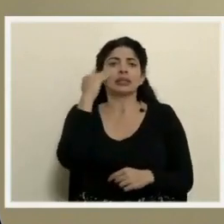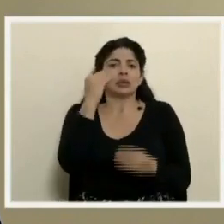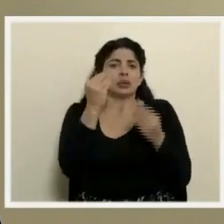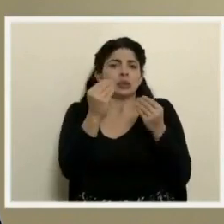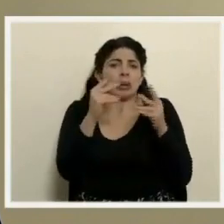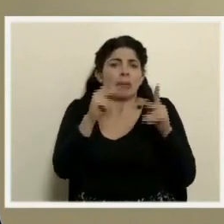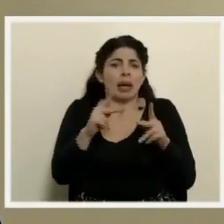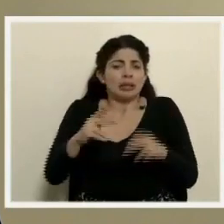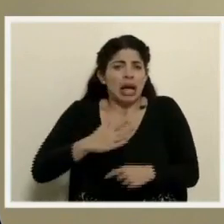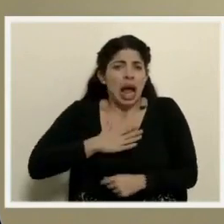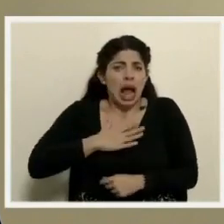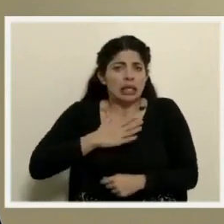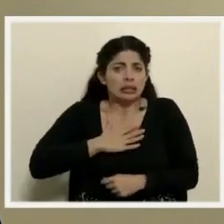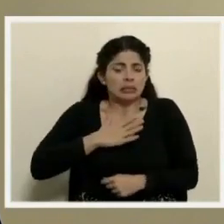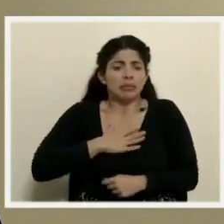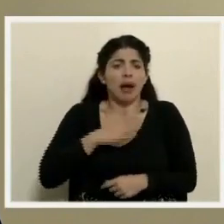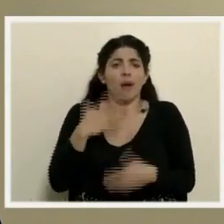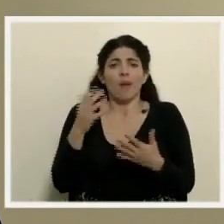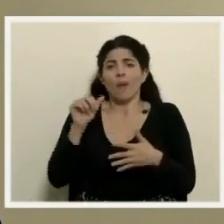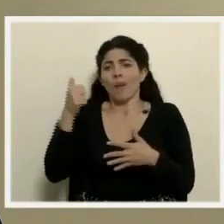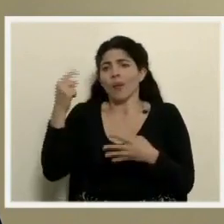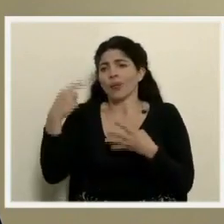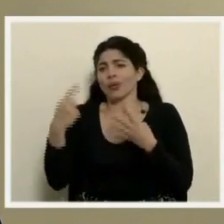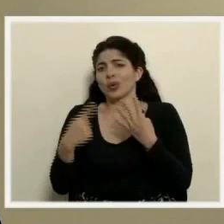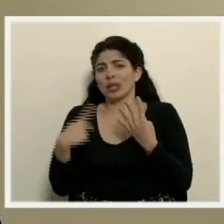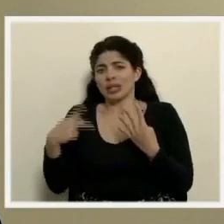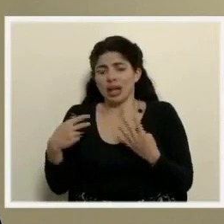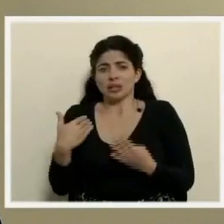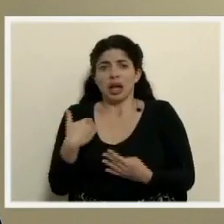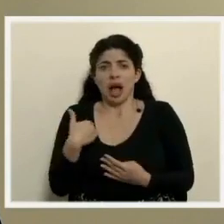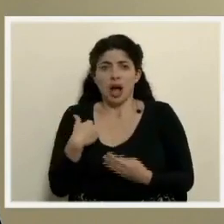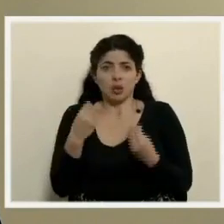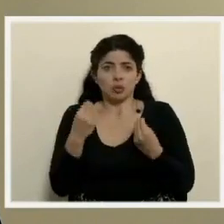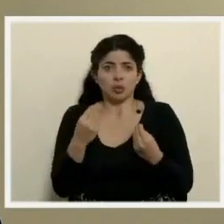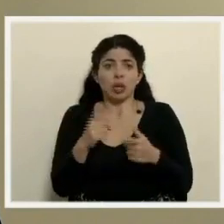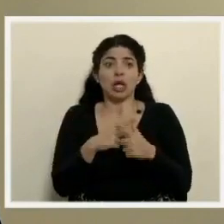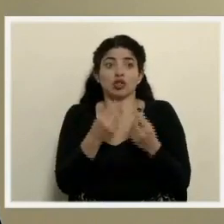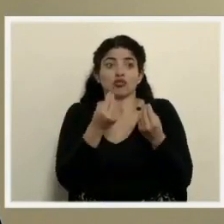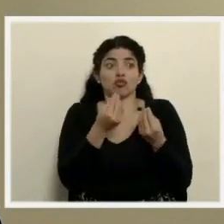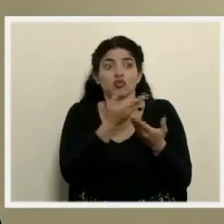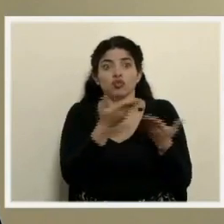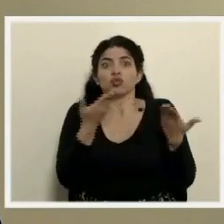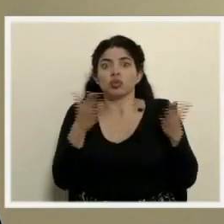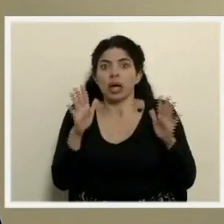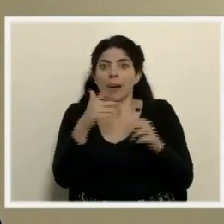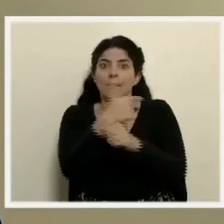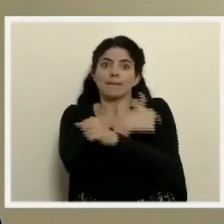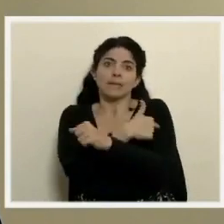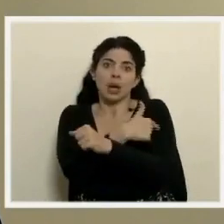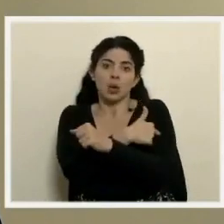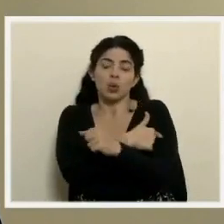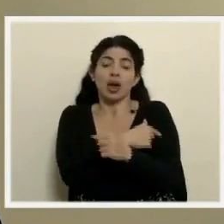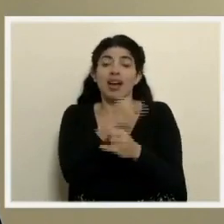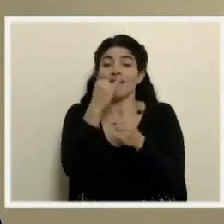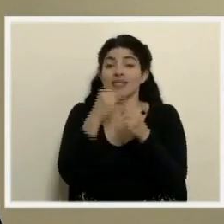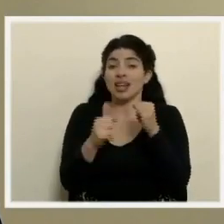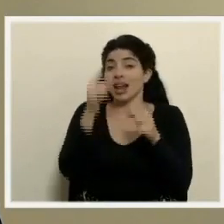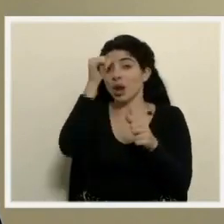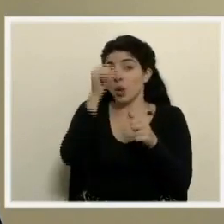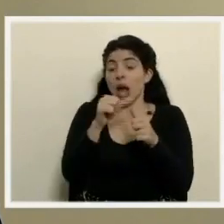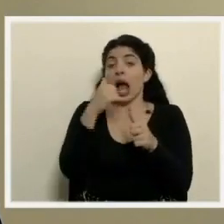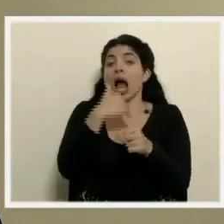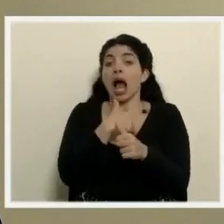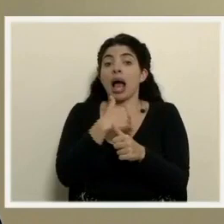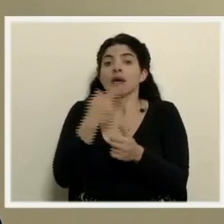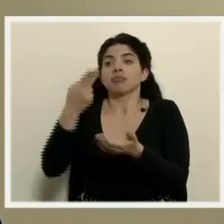personas con asma por ejemplo u otros factores de riesgo así que ya muchos se han ido vacunando y claro que al final recordemos que tenemos vacuna